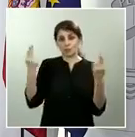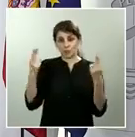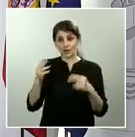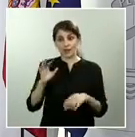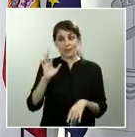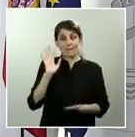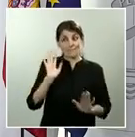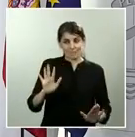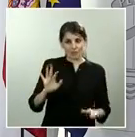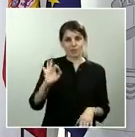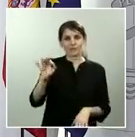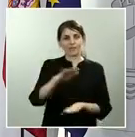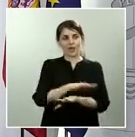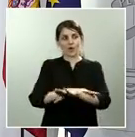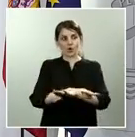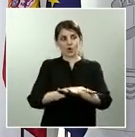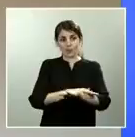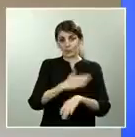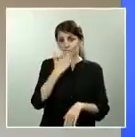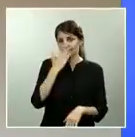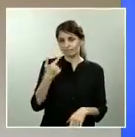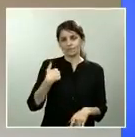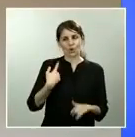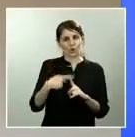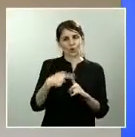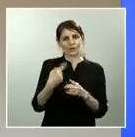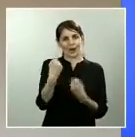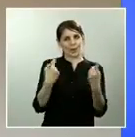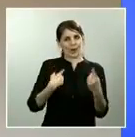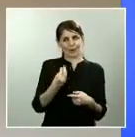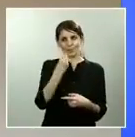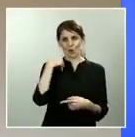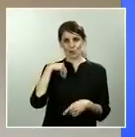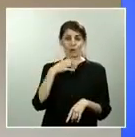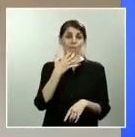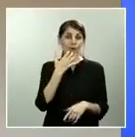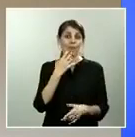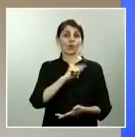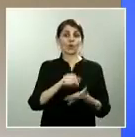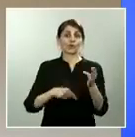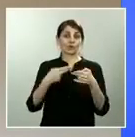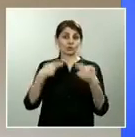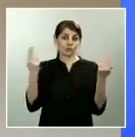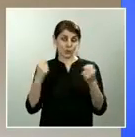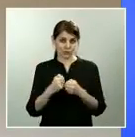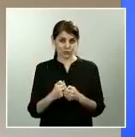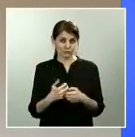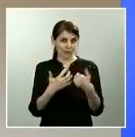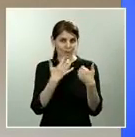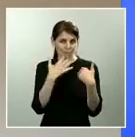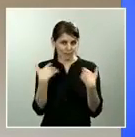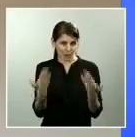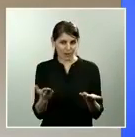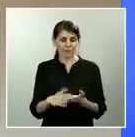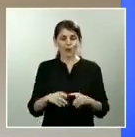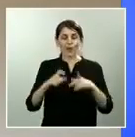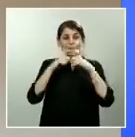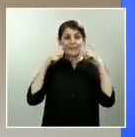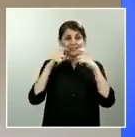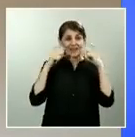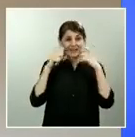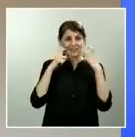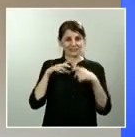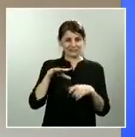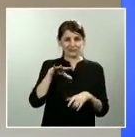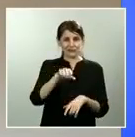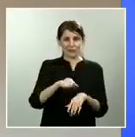obligado por ley, como son algunos contratos públicos. Un ejemplo sería el contrato de compra del lote de mascarillas defectuosas que hemos conocido recientemente